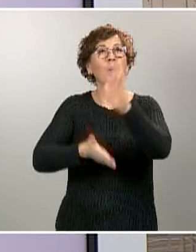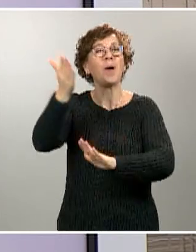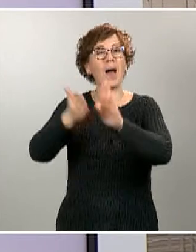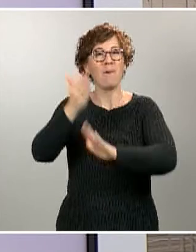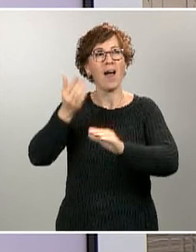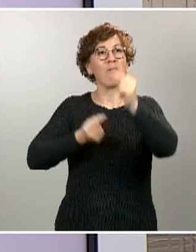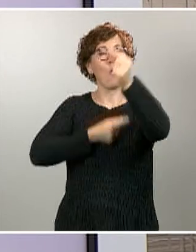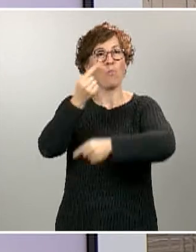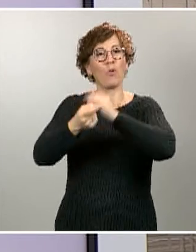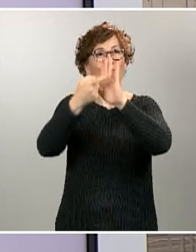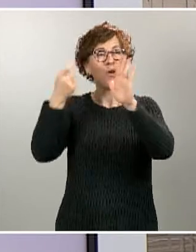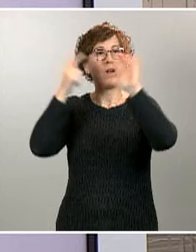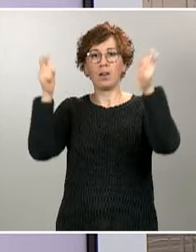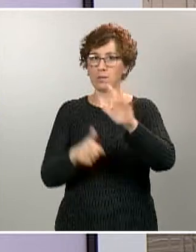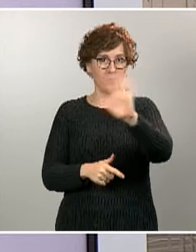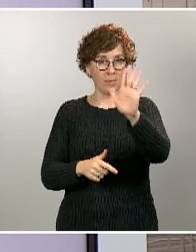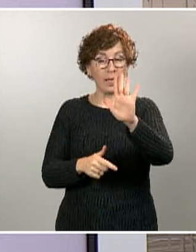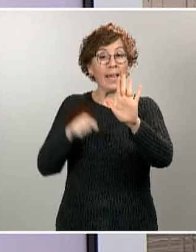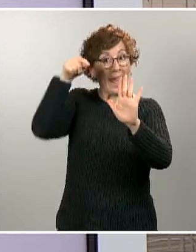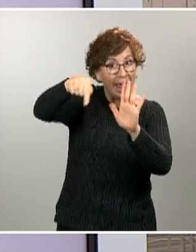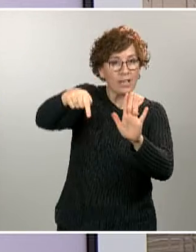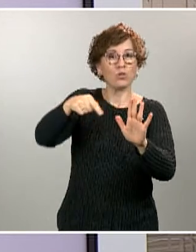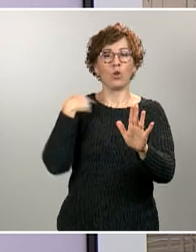preveyendo y anticipando posibles escenarios.